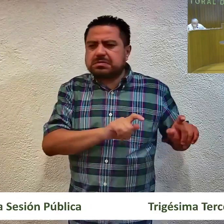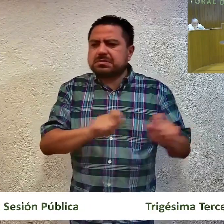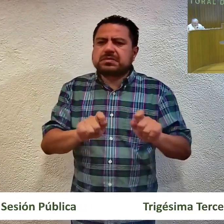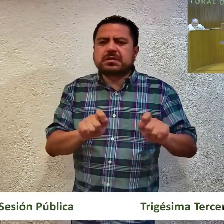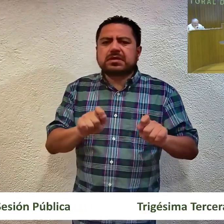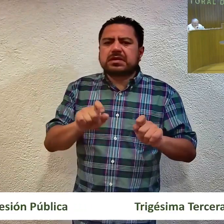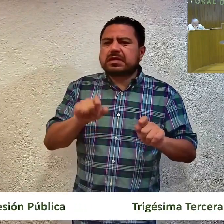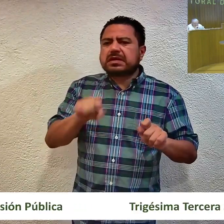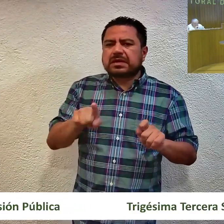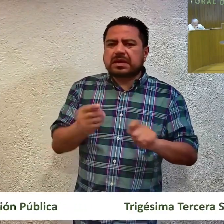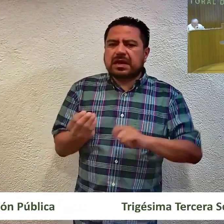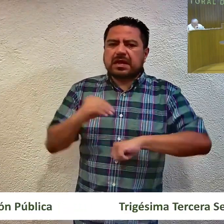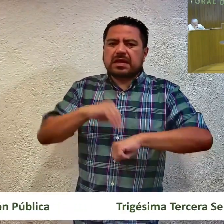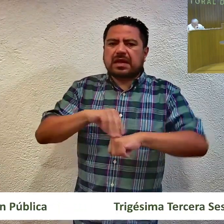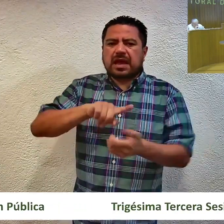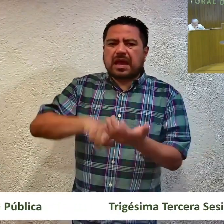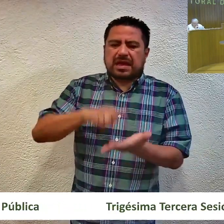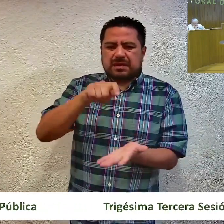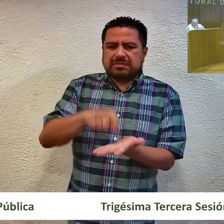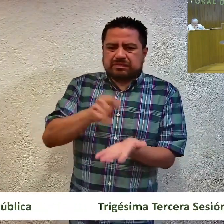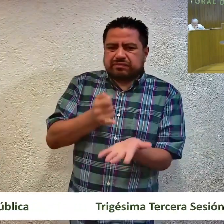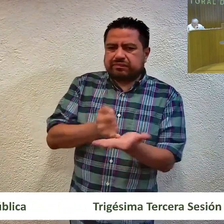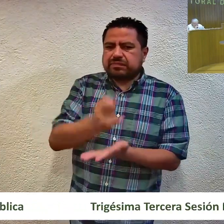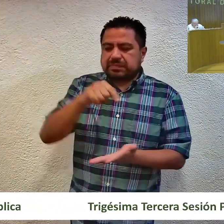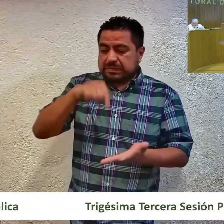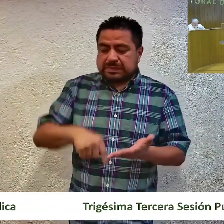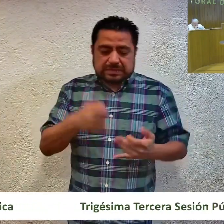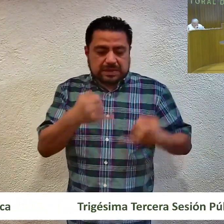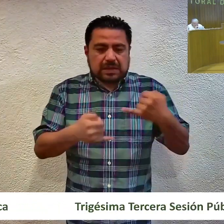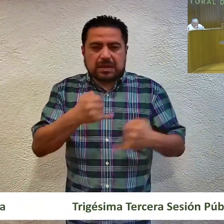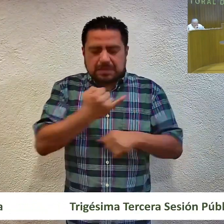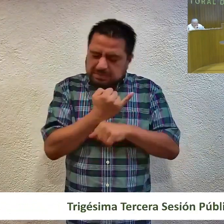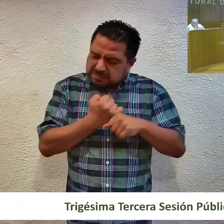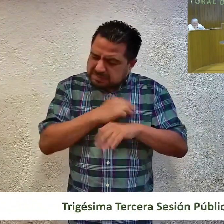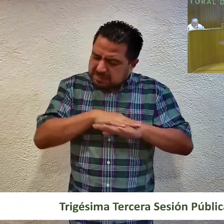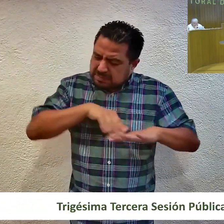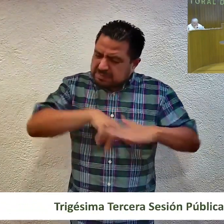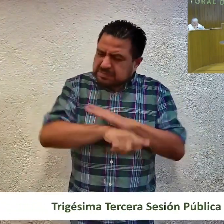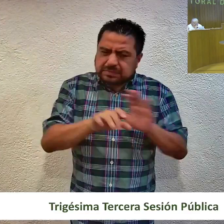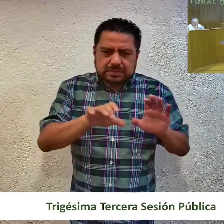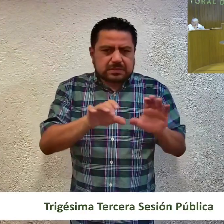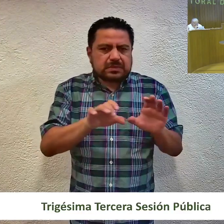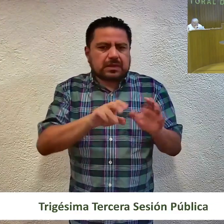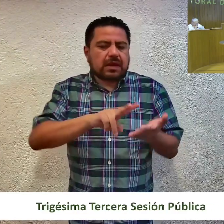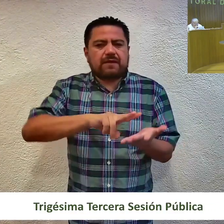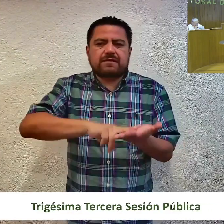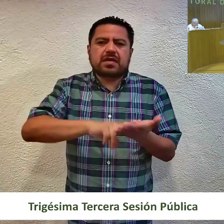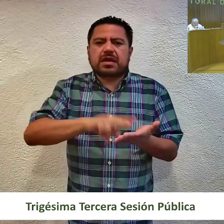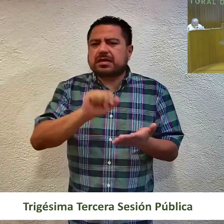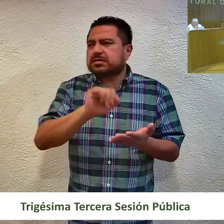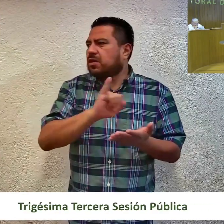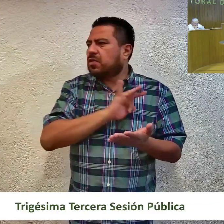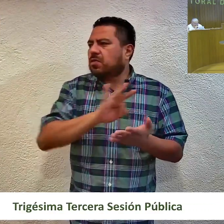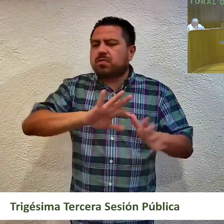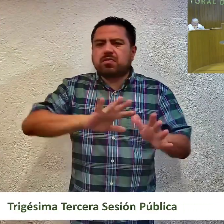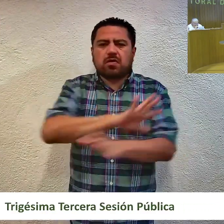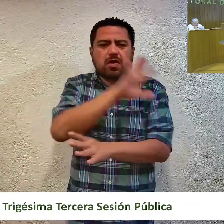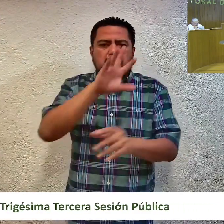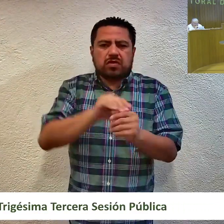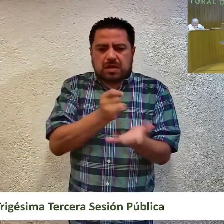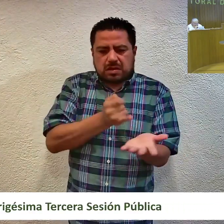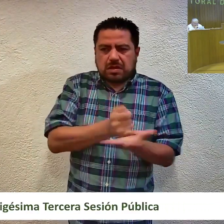acreditar el cumplimiento a la sentencia de este tribunal, pero del análisis de las constancias, en virtud de verificar que se cumpliera cagablemente la sentencia,